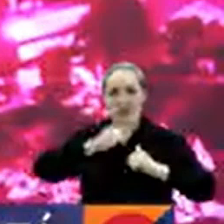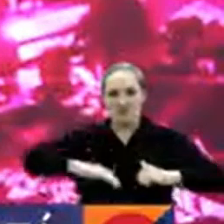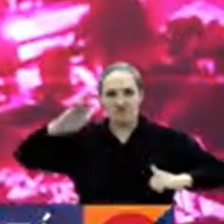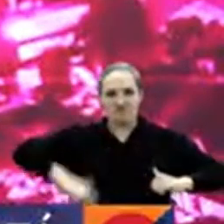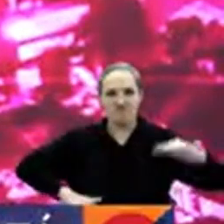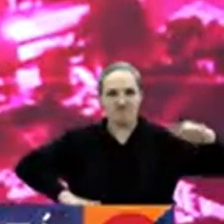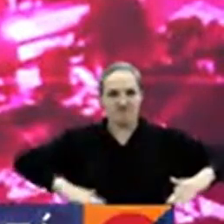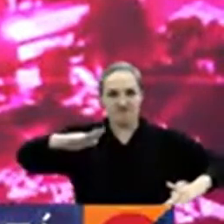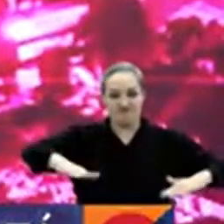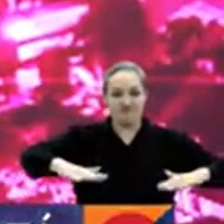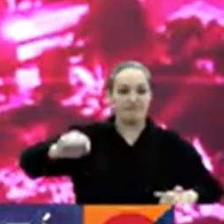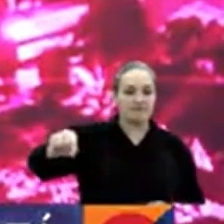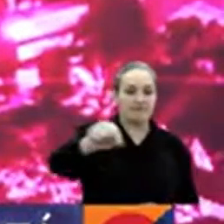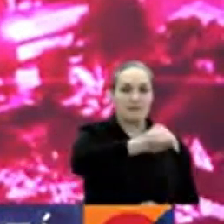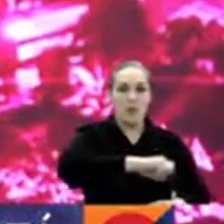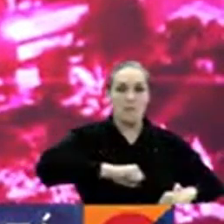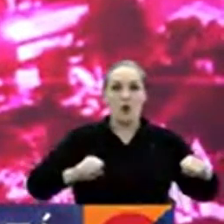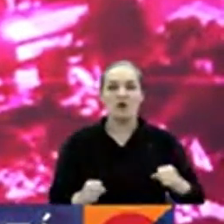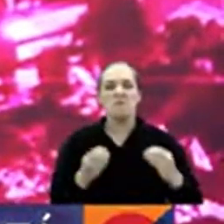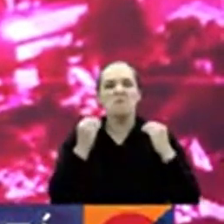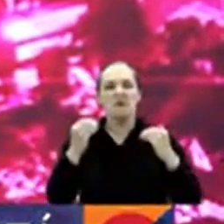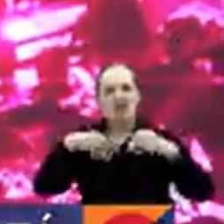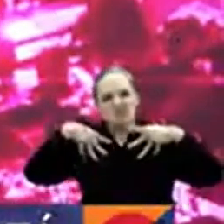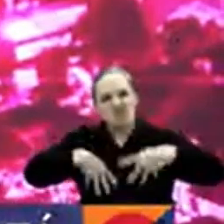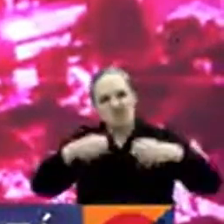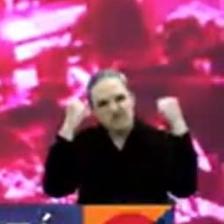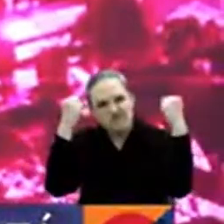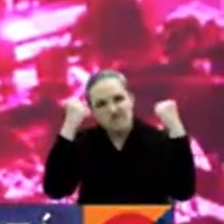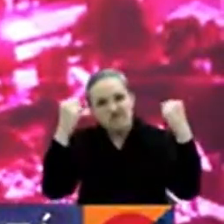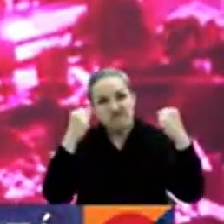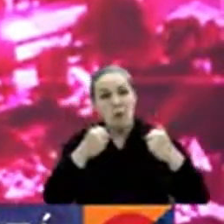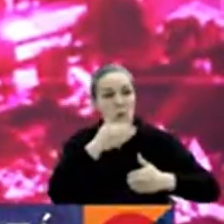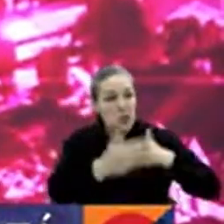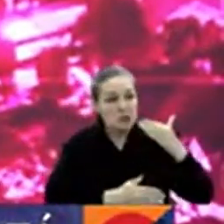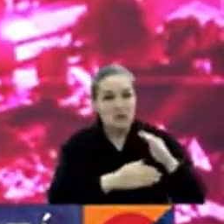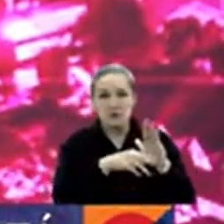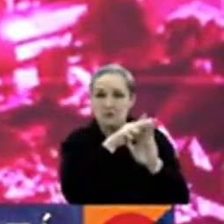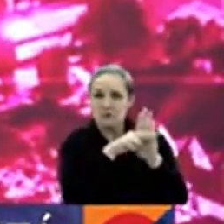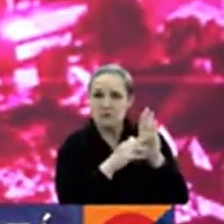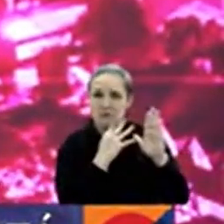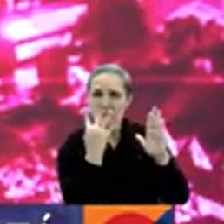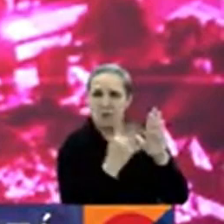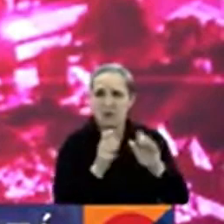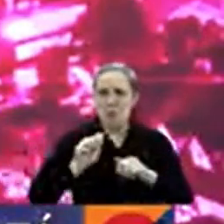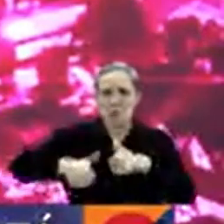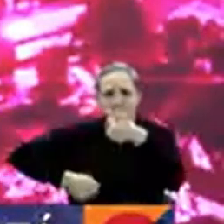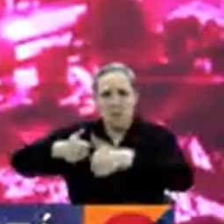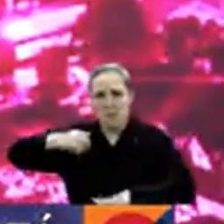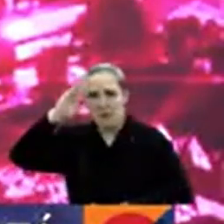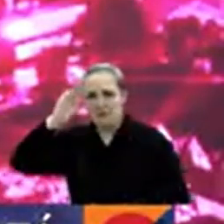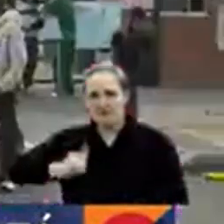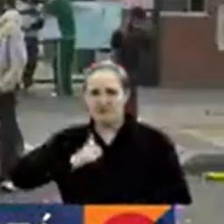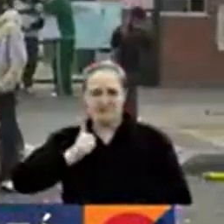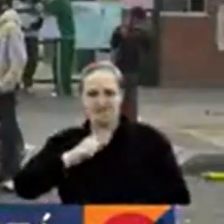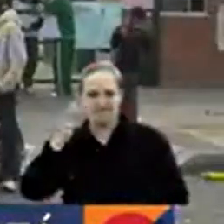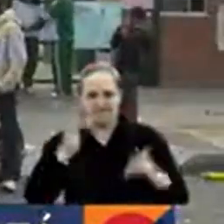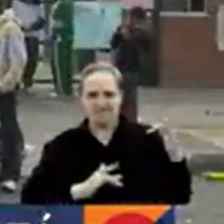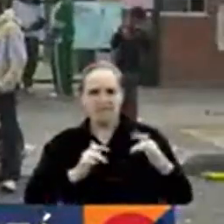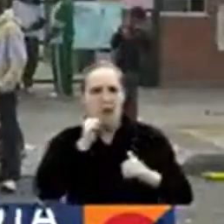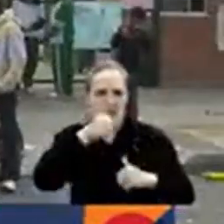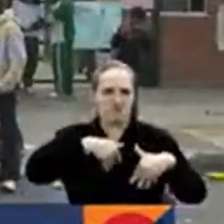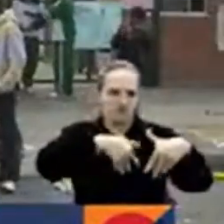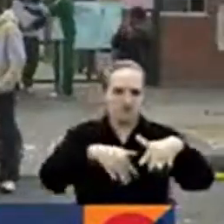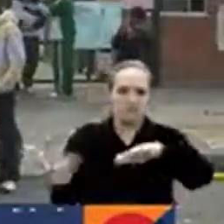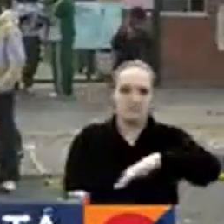en diferentes puntos de la ciudad para protestar por los supuestos procedimientos irregulares de las autoridades. El cuarto tema de esta